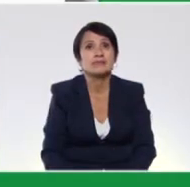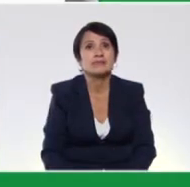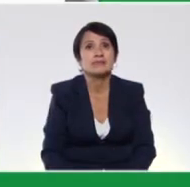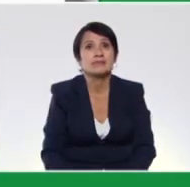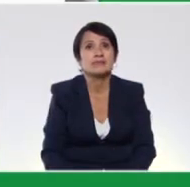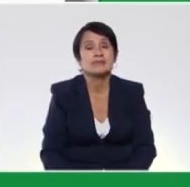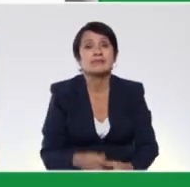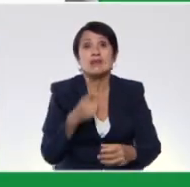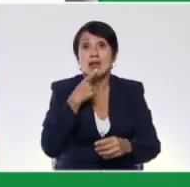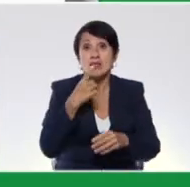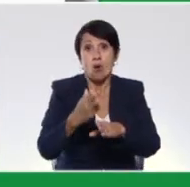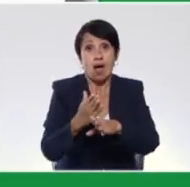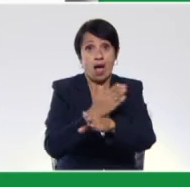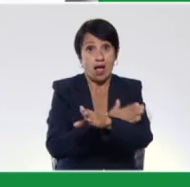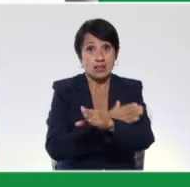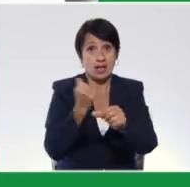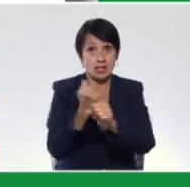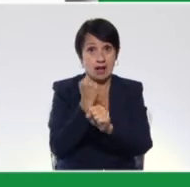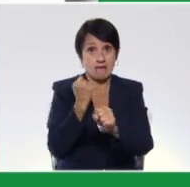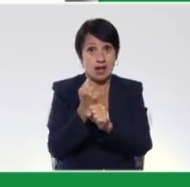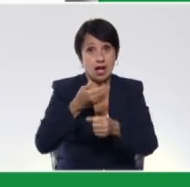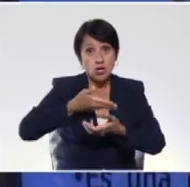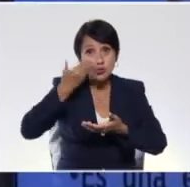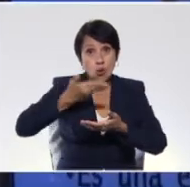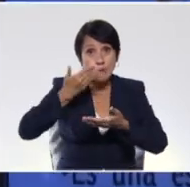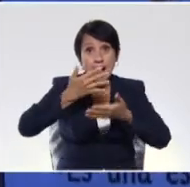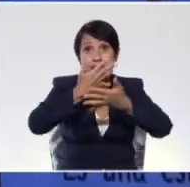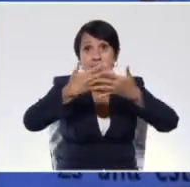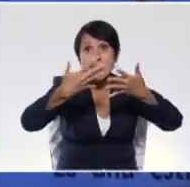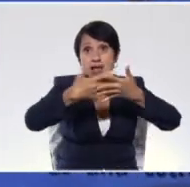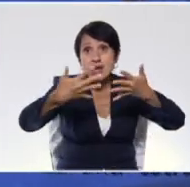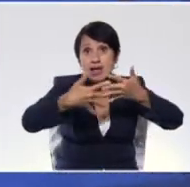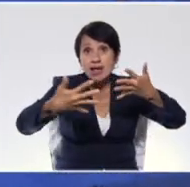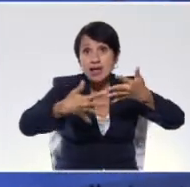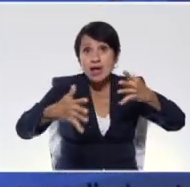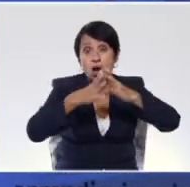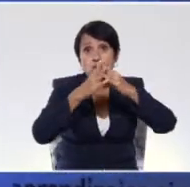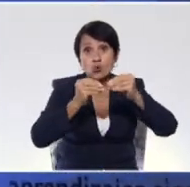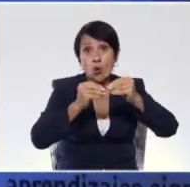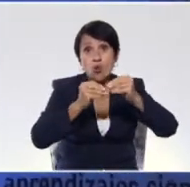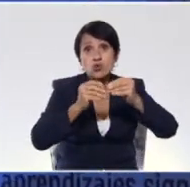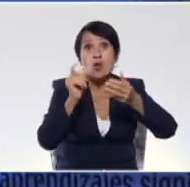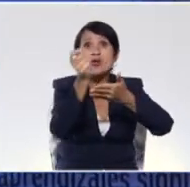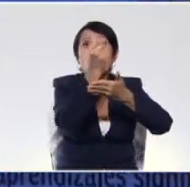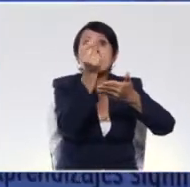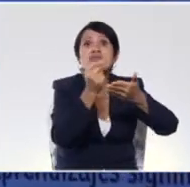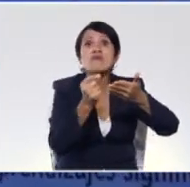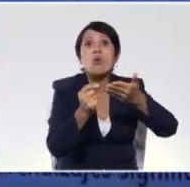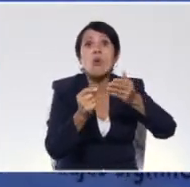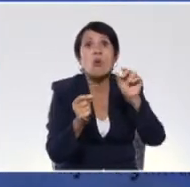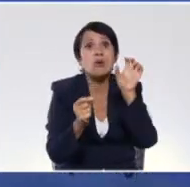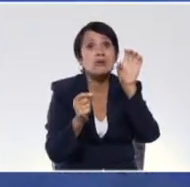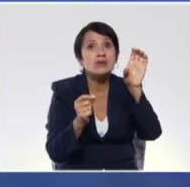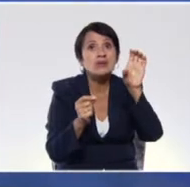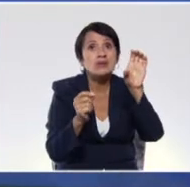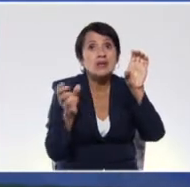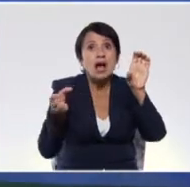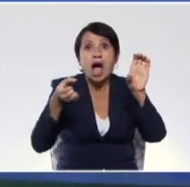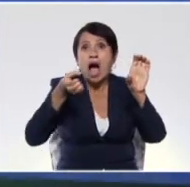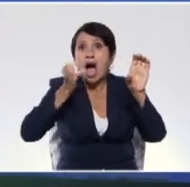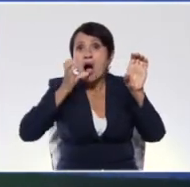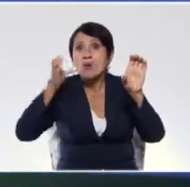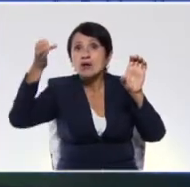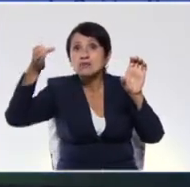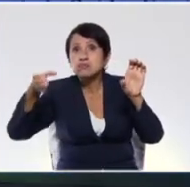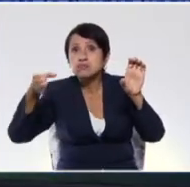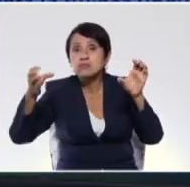Como lo dije en un principio, trabajar la sopa de letra tenemos que asociar primeramente los dibujos con la palabra agua y un vaso de agua,